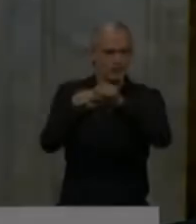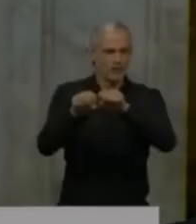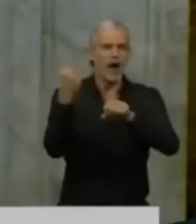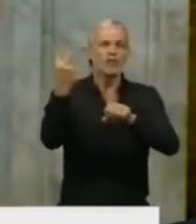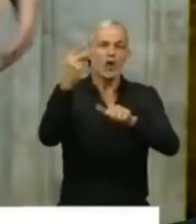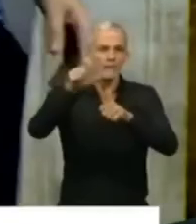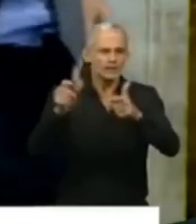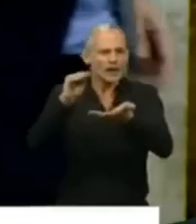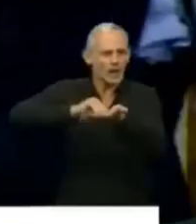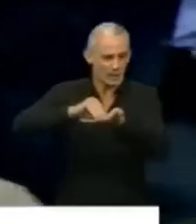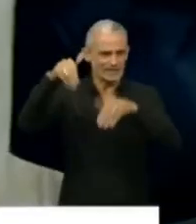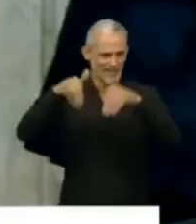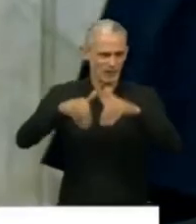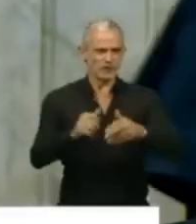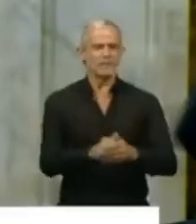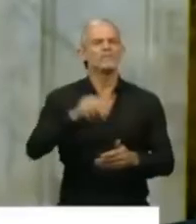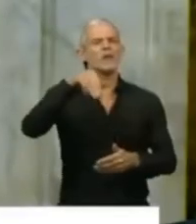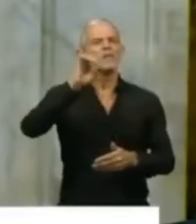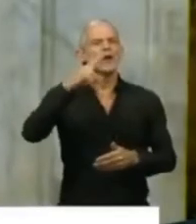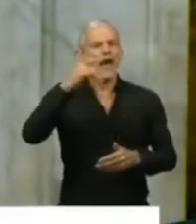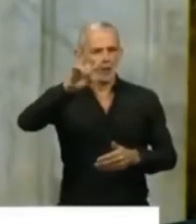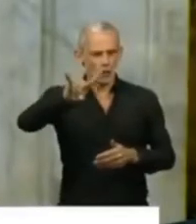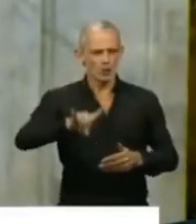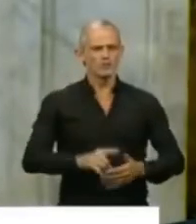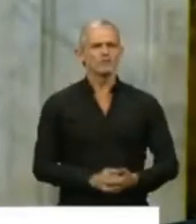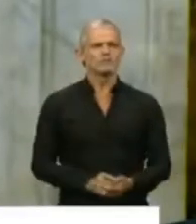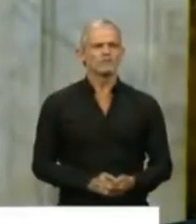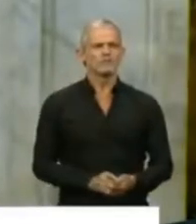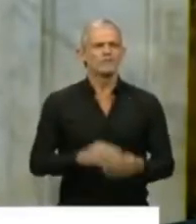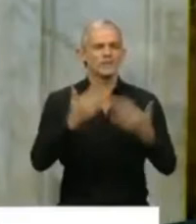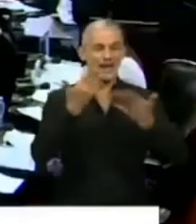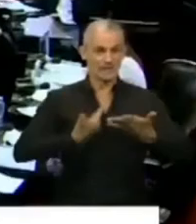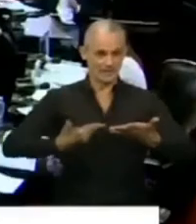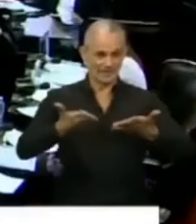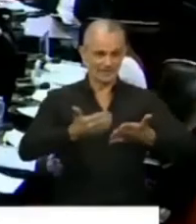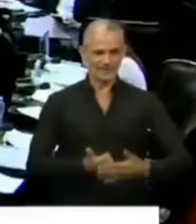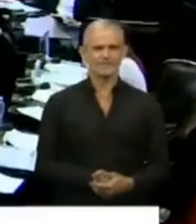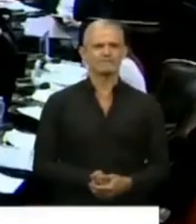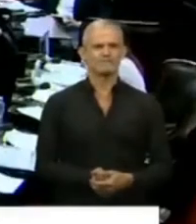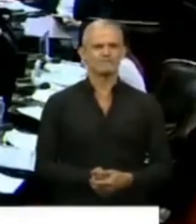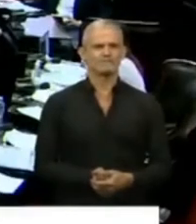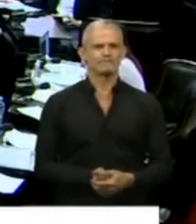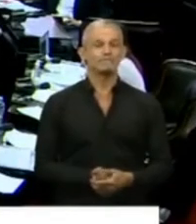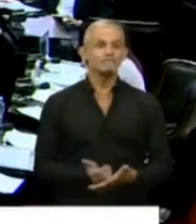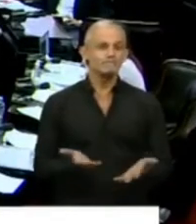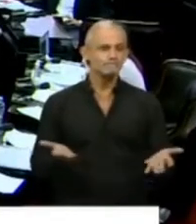Tiene la palabra la diputada Cecilia Moró. Gracias, Presidente. Mire,